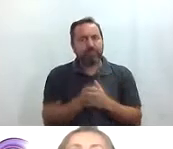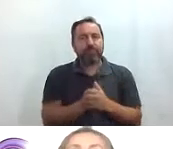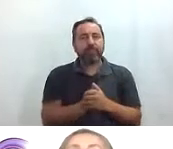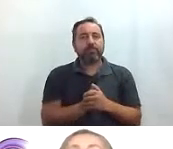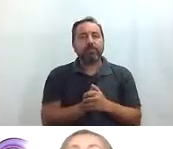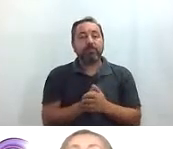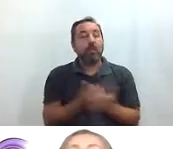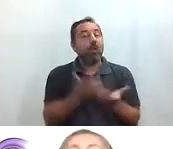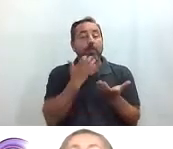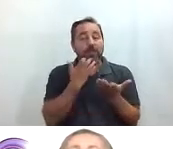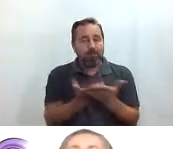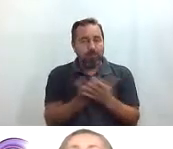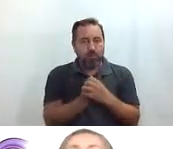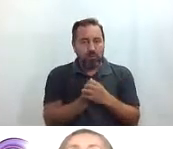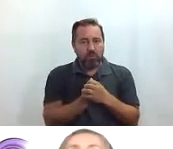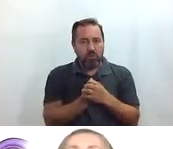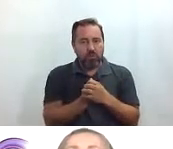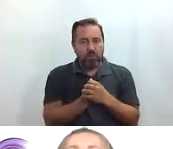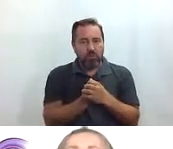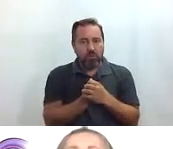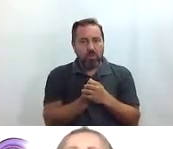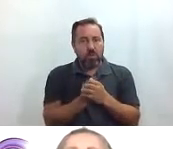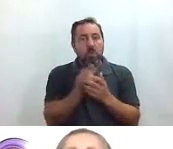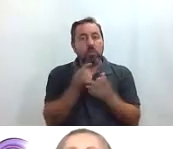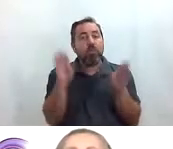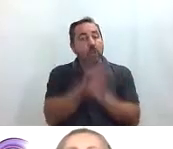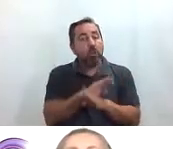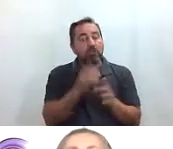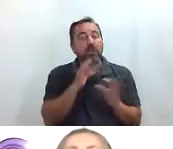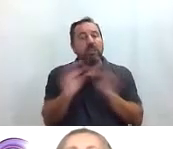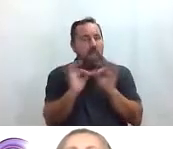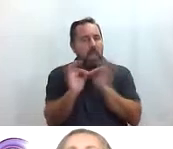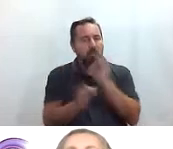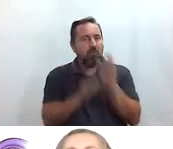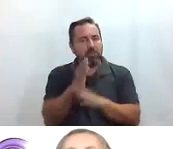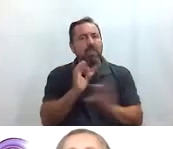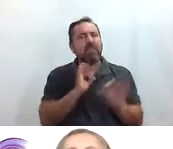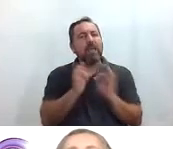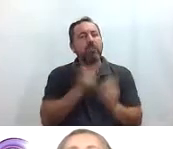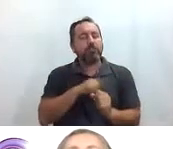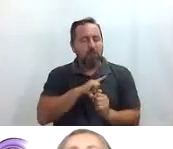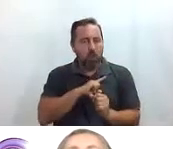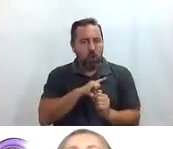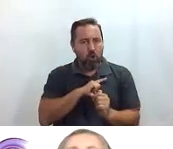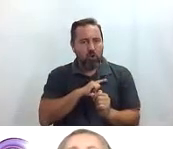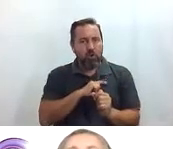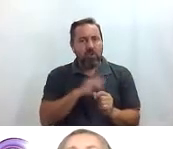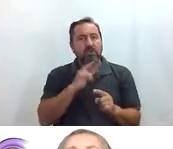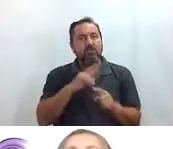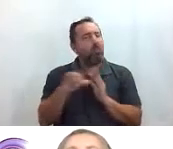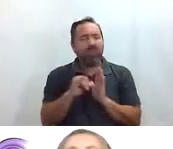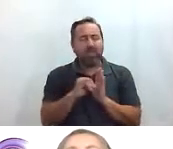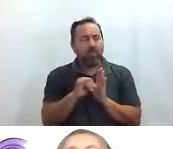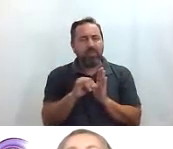por ejemplo una de las noches fuimos al teatro el teatro español que está cerca muy